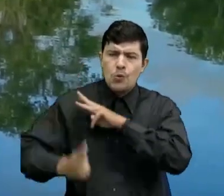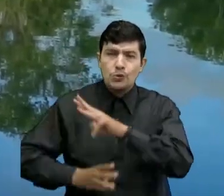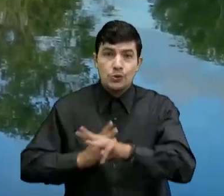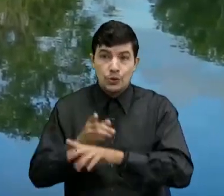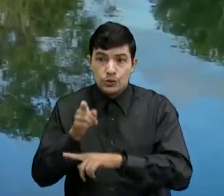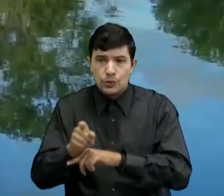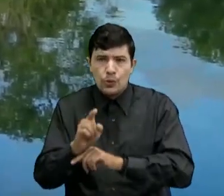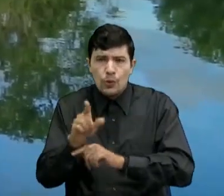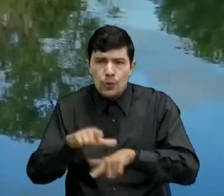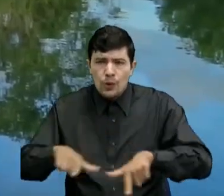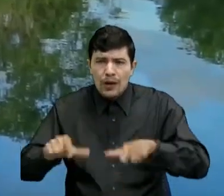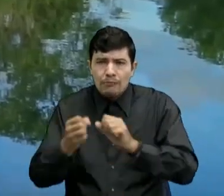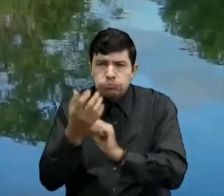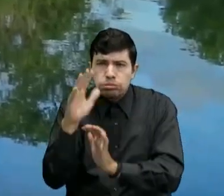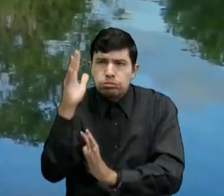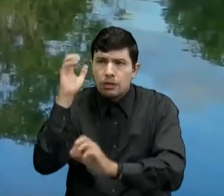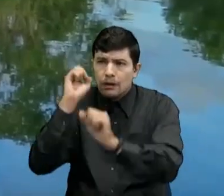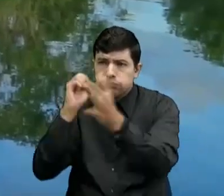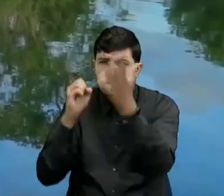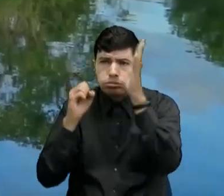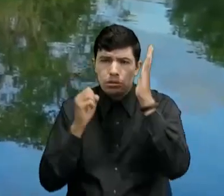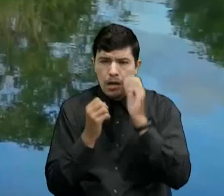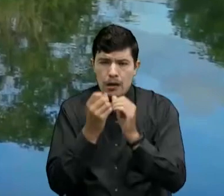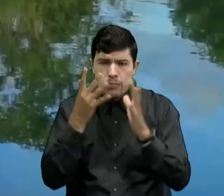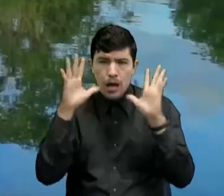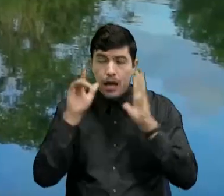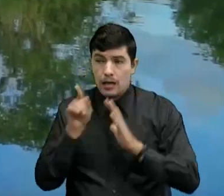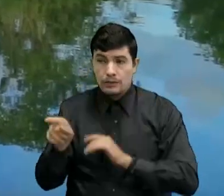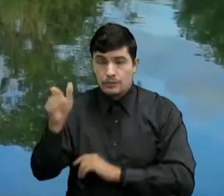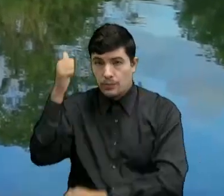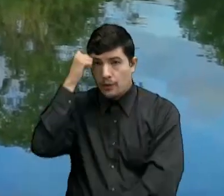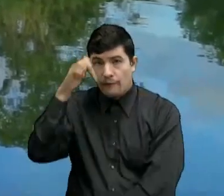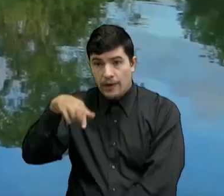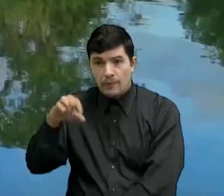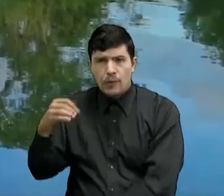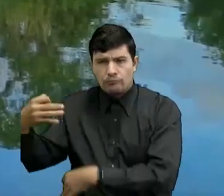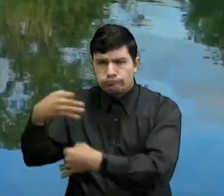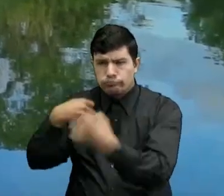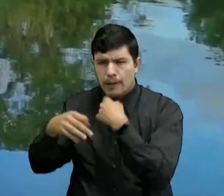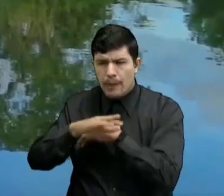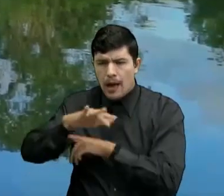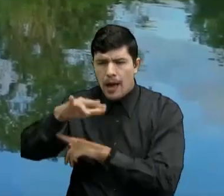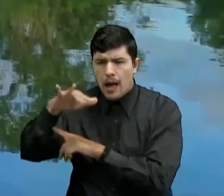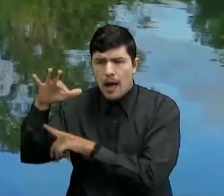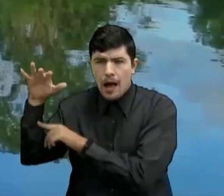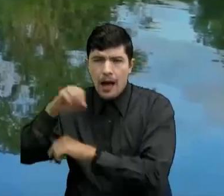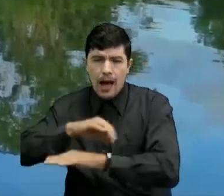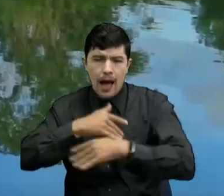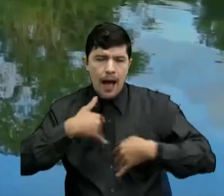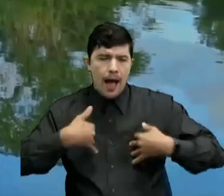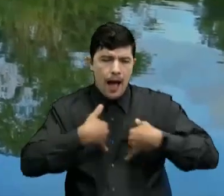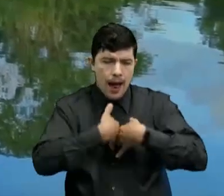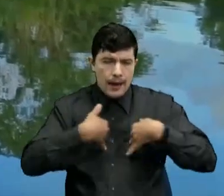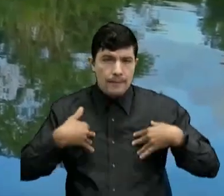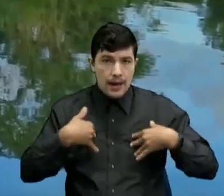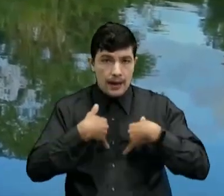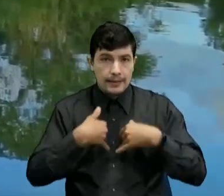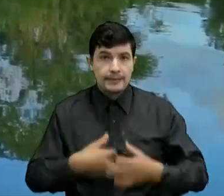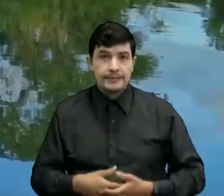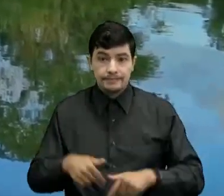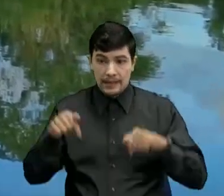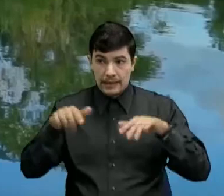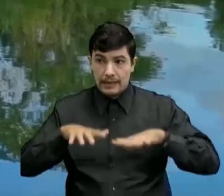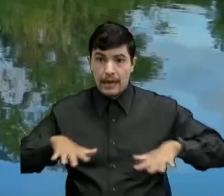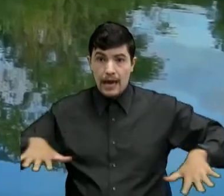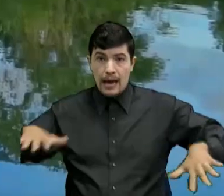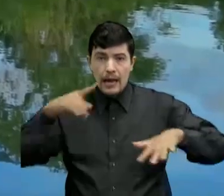profesor Po Nos va a profundizar Sobre la fauna Y la flora Él se encuentra En otro lugar Aquí del Amazonas Pues es un sitio Muy